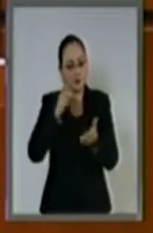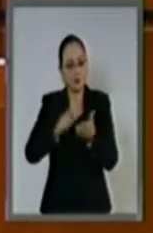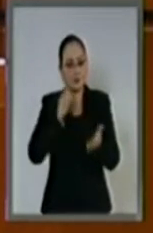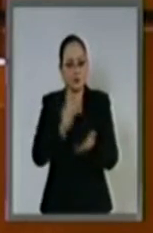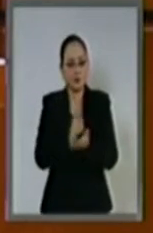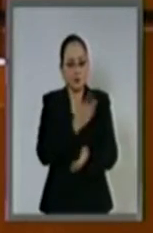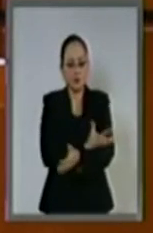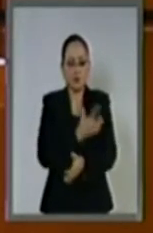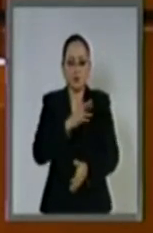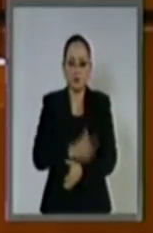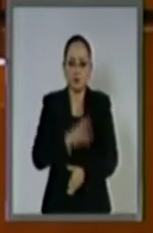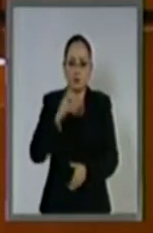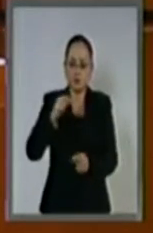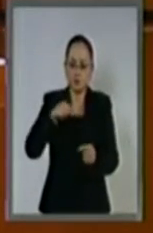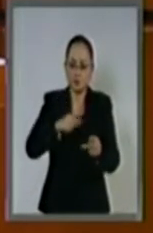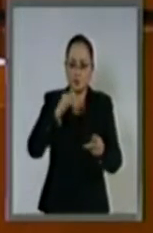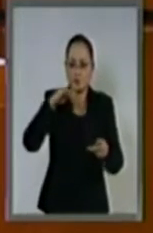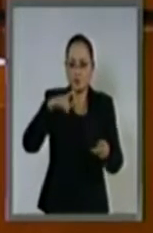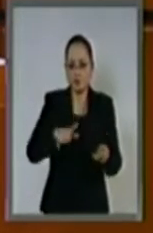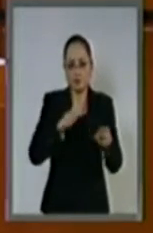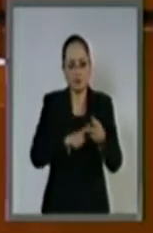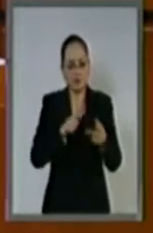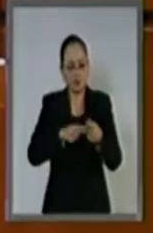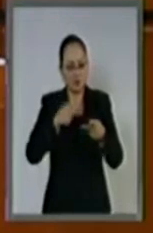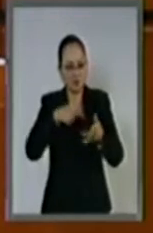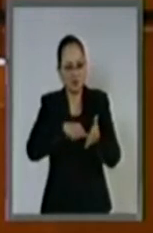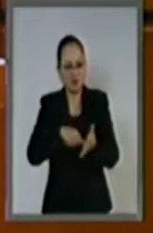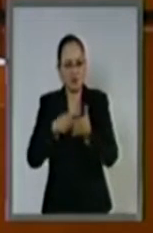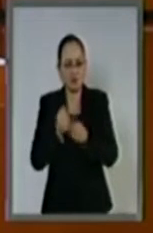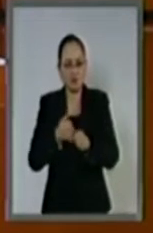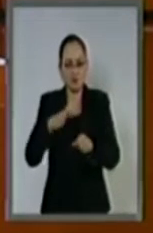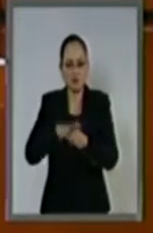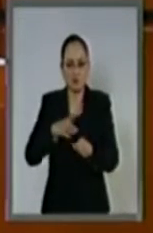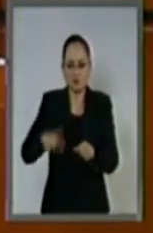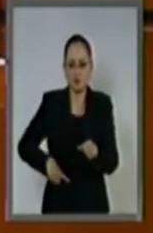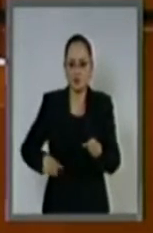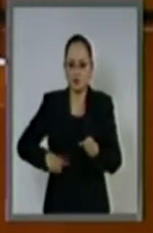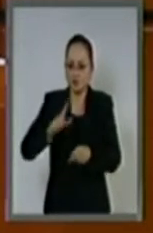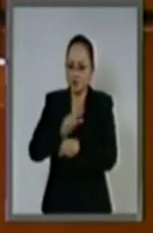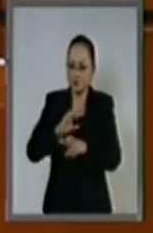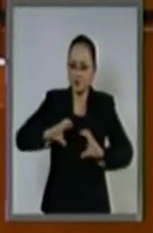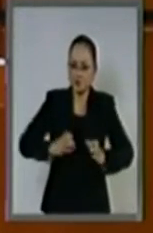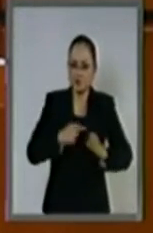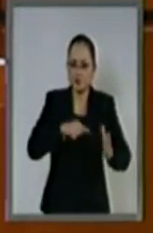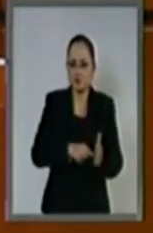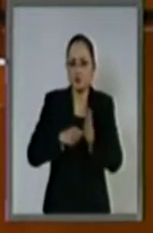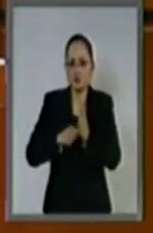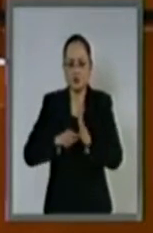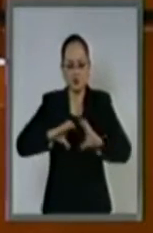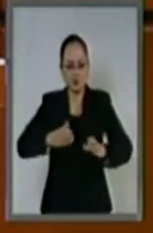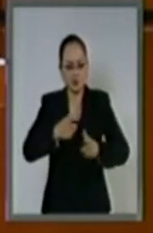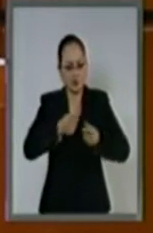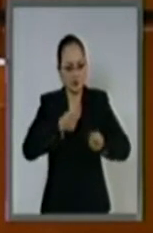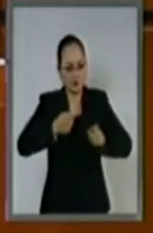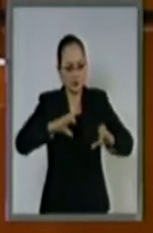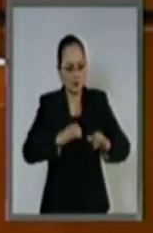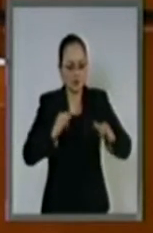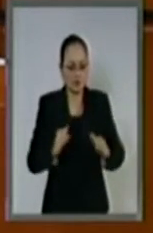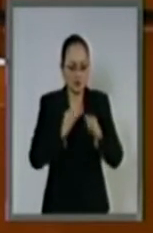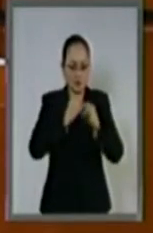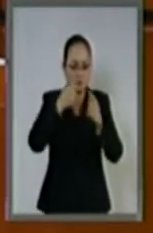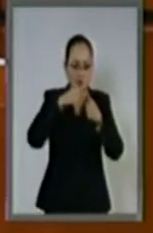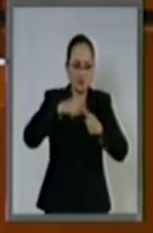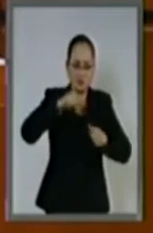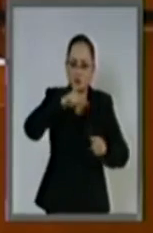Fiscal y la Ley General de Contabilidad Gubernamental, se fortalece la coordinación de las entidades fiscalizadas